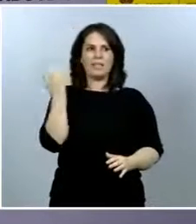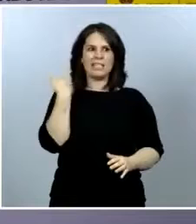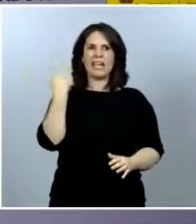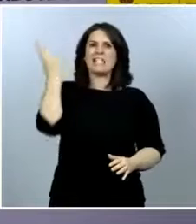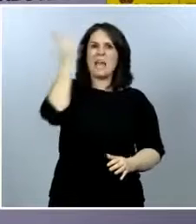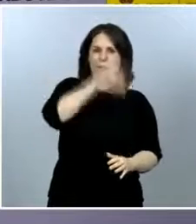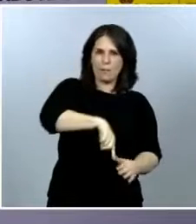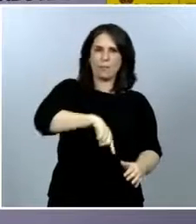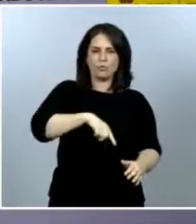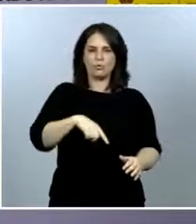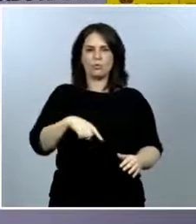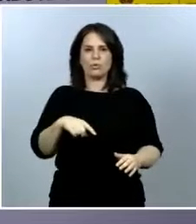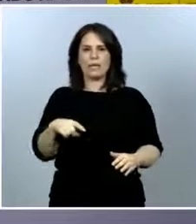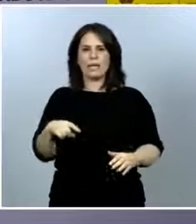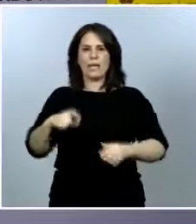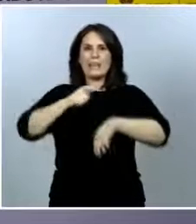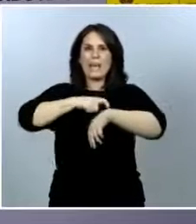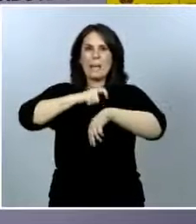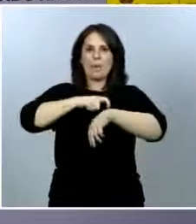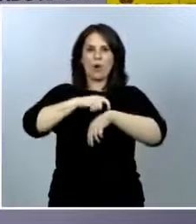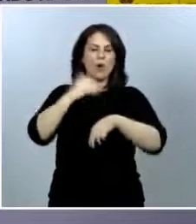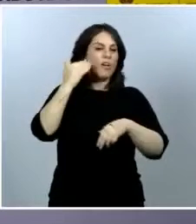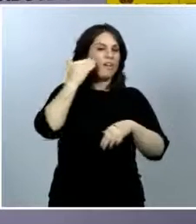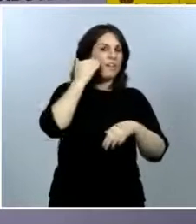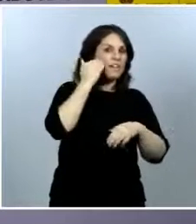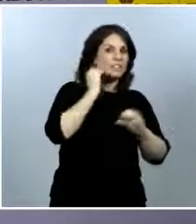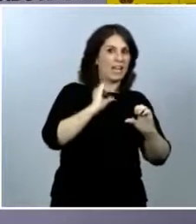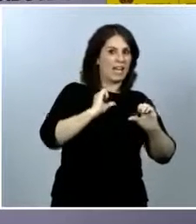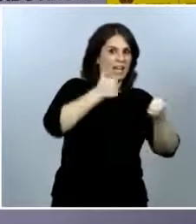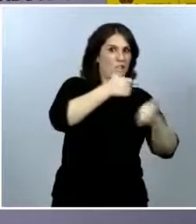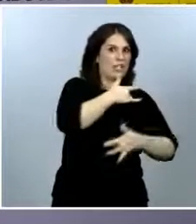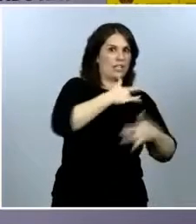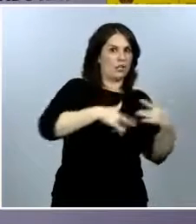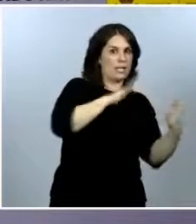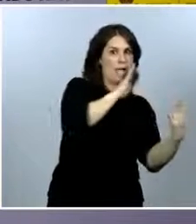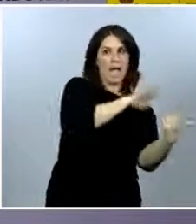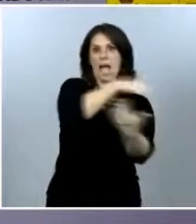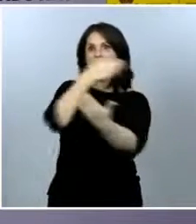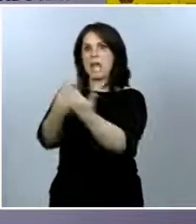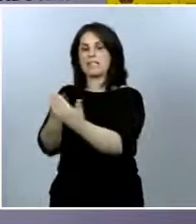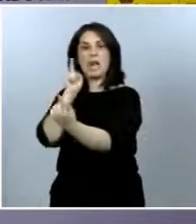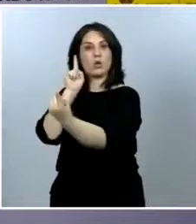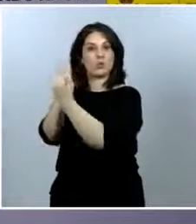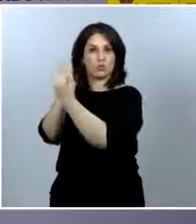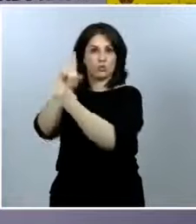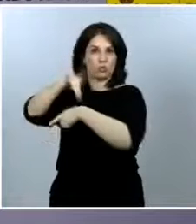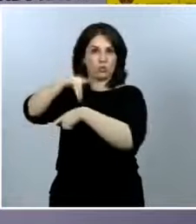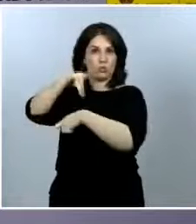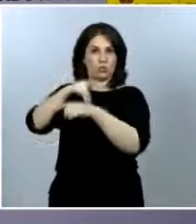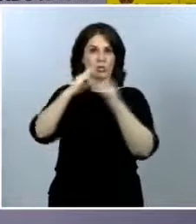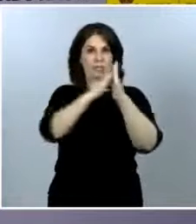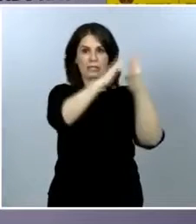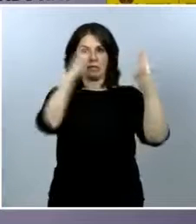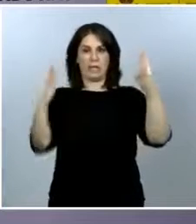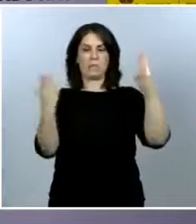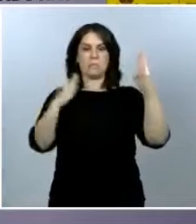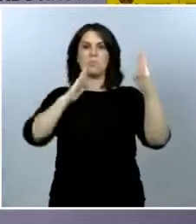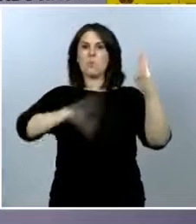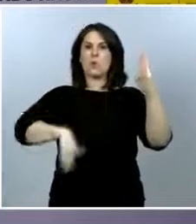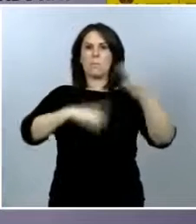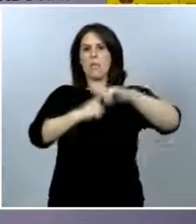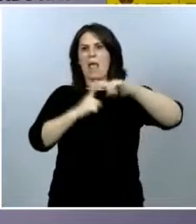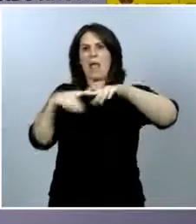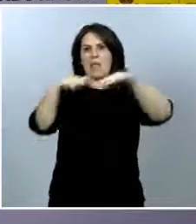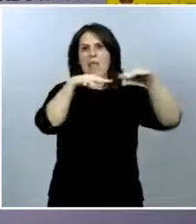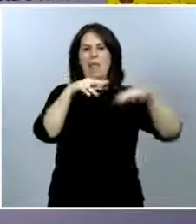entre la fecha de inicio de síntomas y la fecha de la consulta, el tiempo medio es de aproximadamente 24 horas, el tiempo